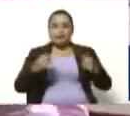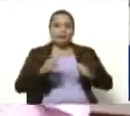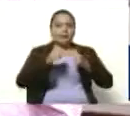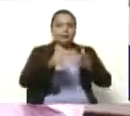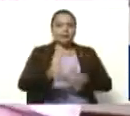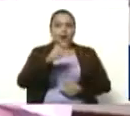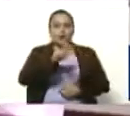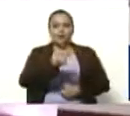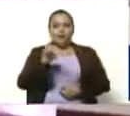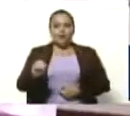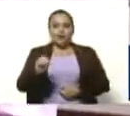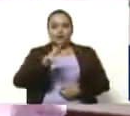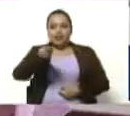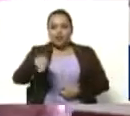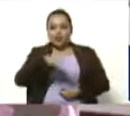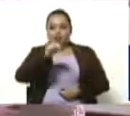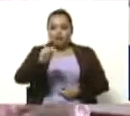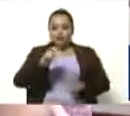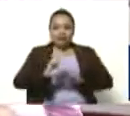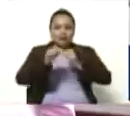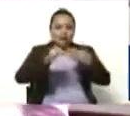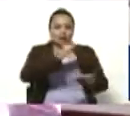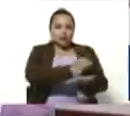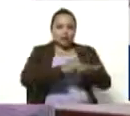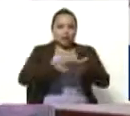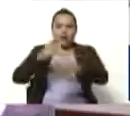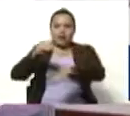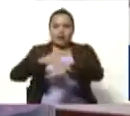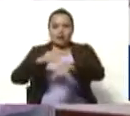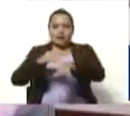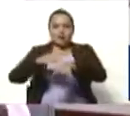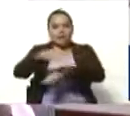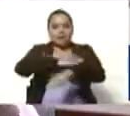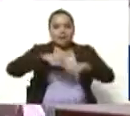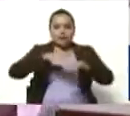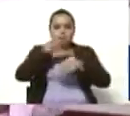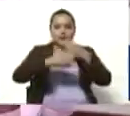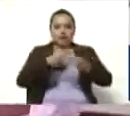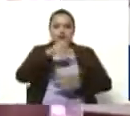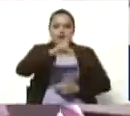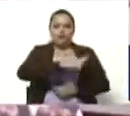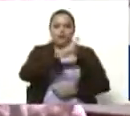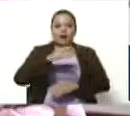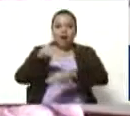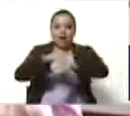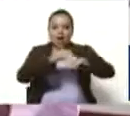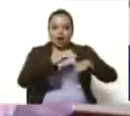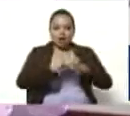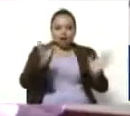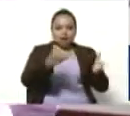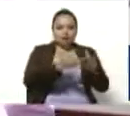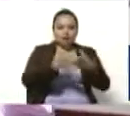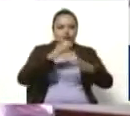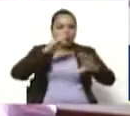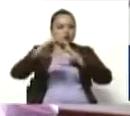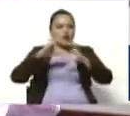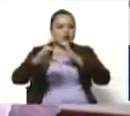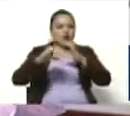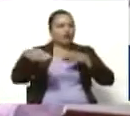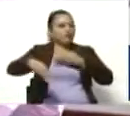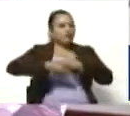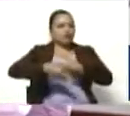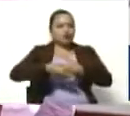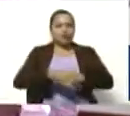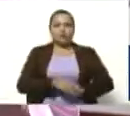junio, nosotros abrimos las inscripciones, anunciamos, el ministro hizo el anuncio formal a través de los medios de comunicación, de las redes sociales,